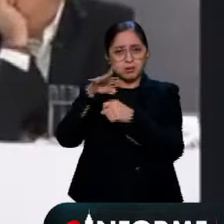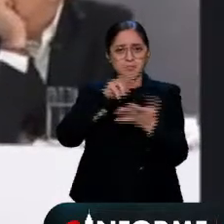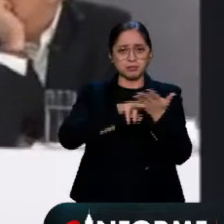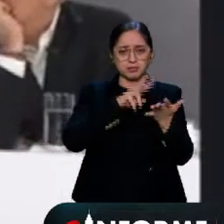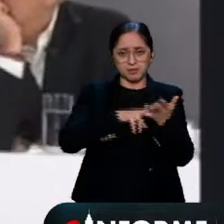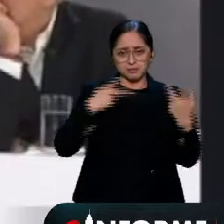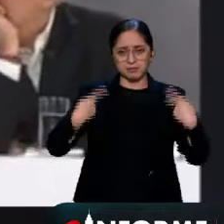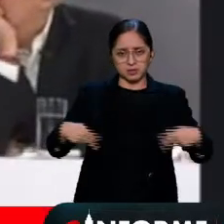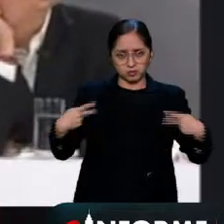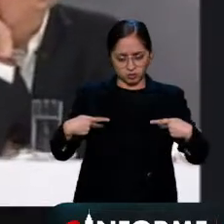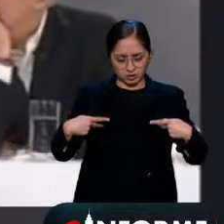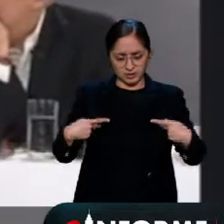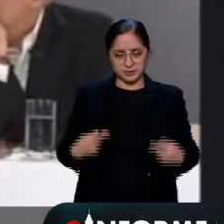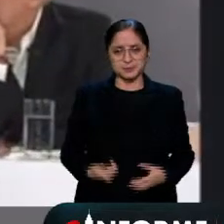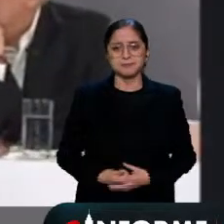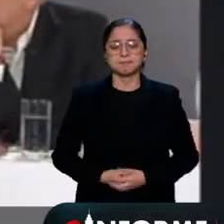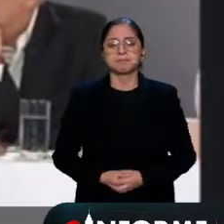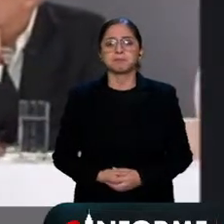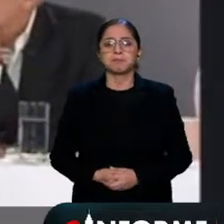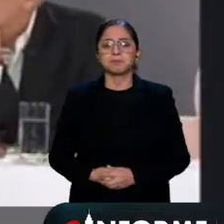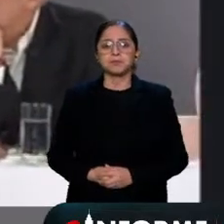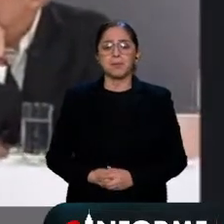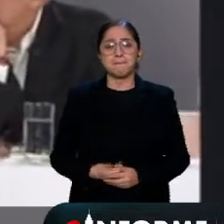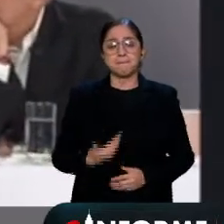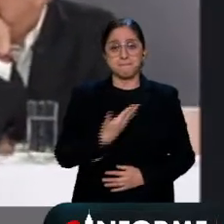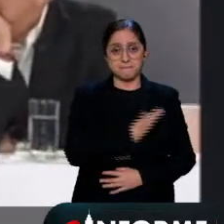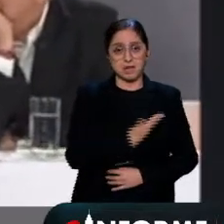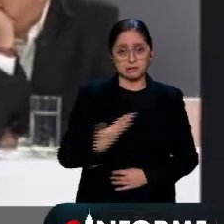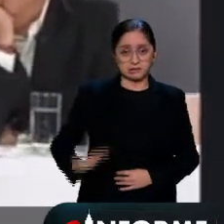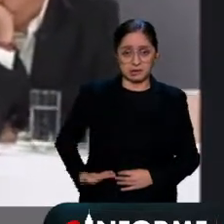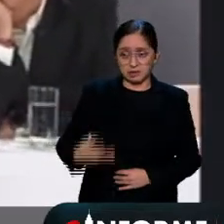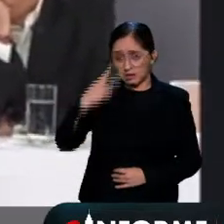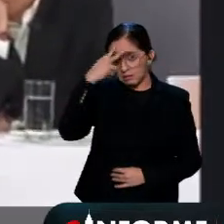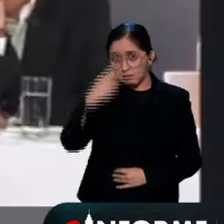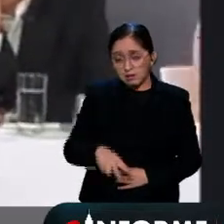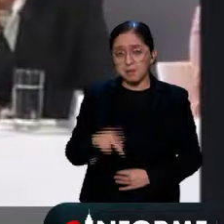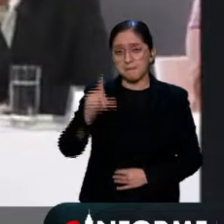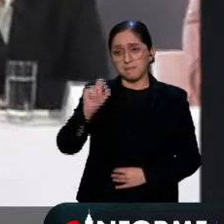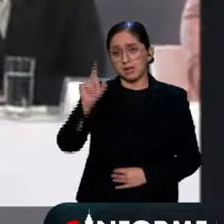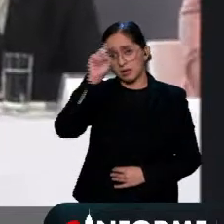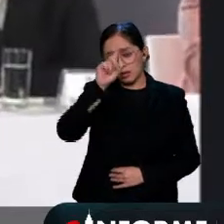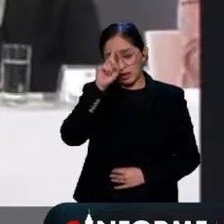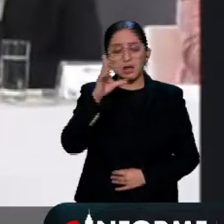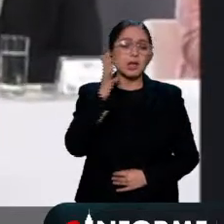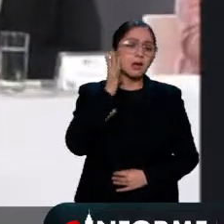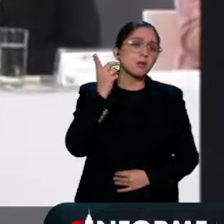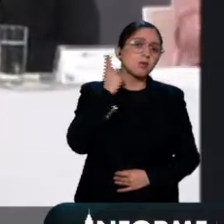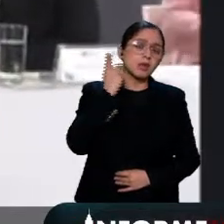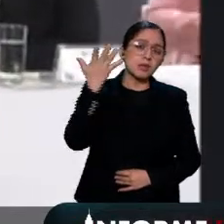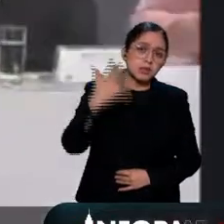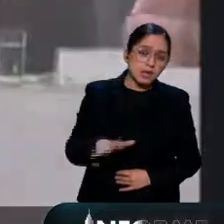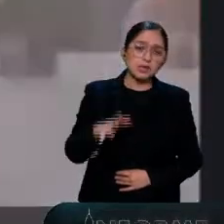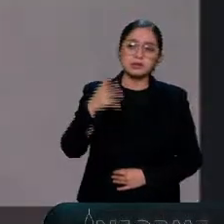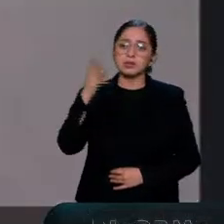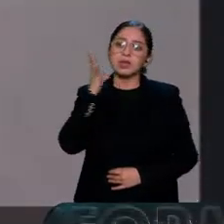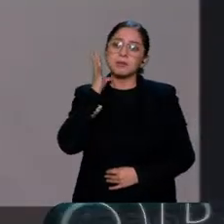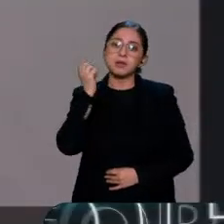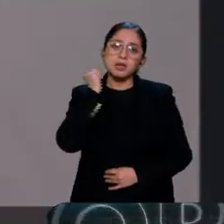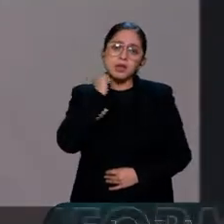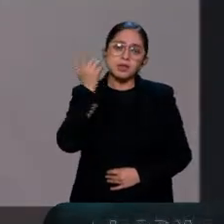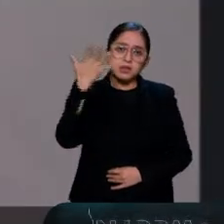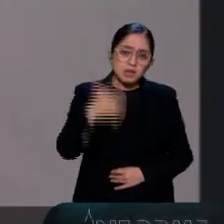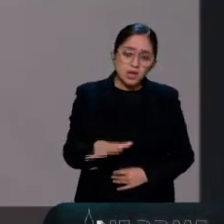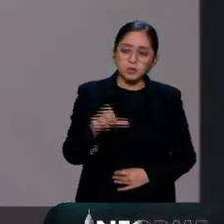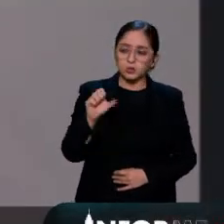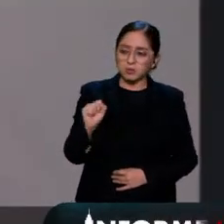El presidente de la República va a proponer a 20 consejeros, la Cámara de Diputados 10, la Cámara de Senadores 10 y la